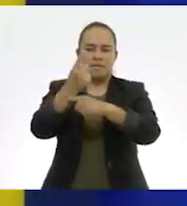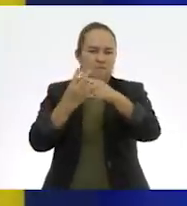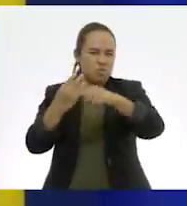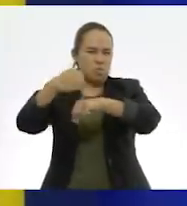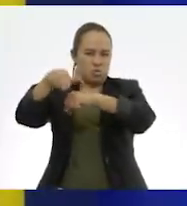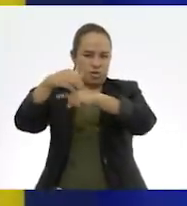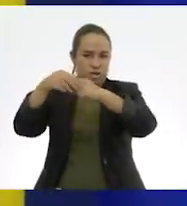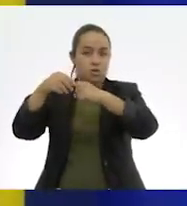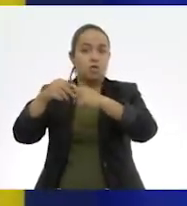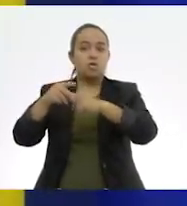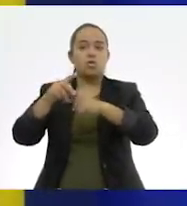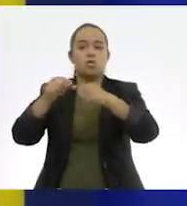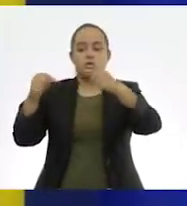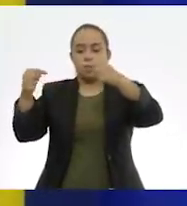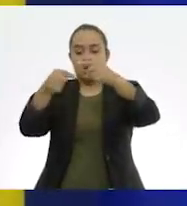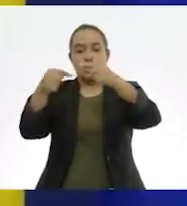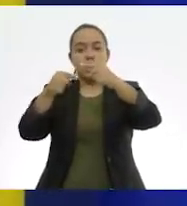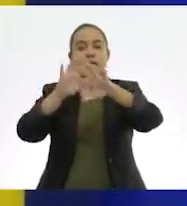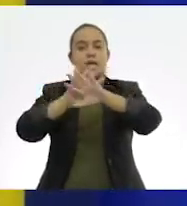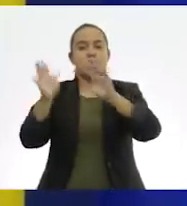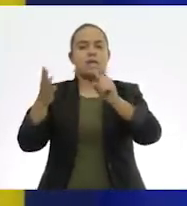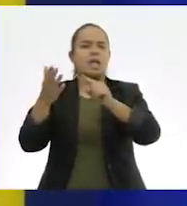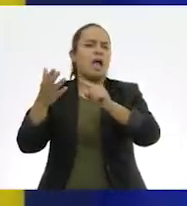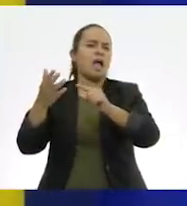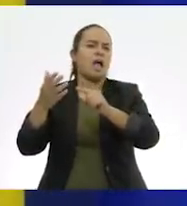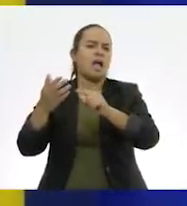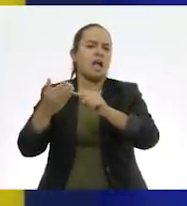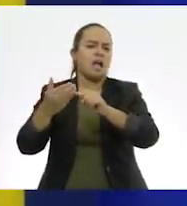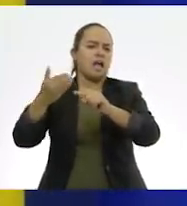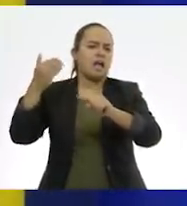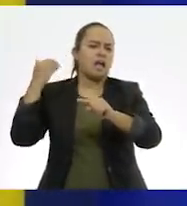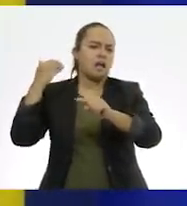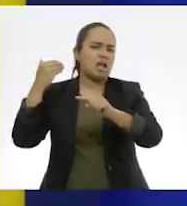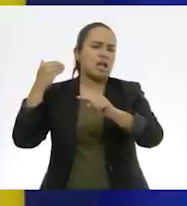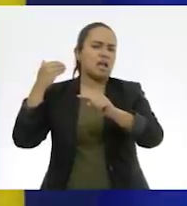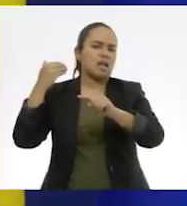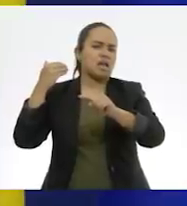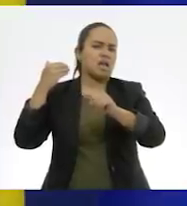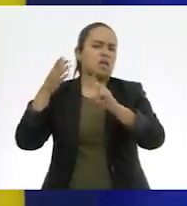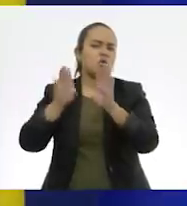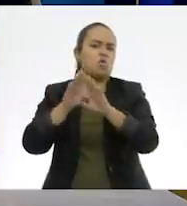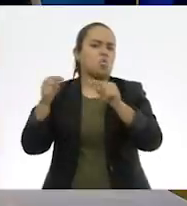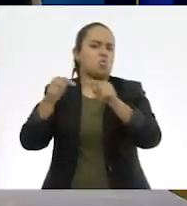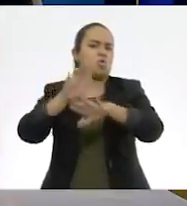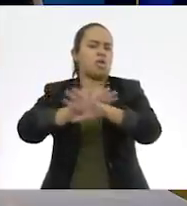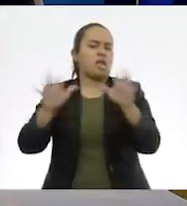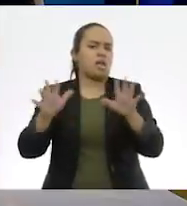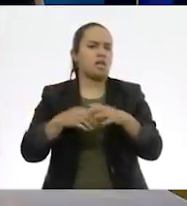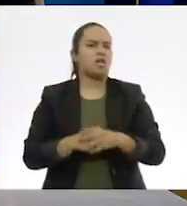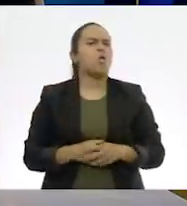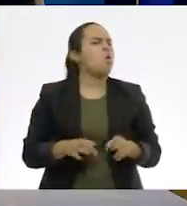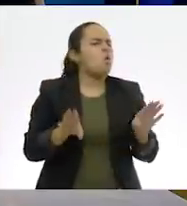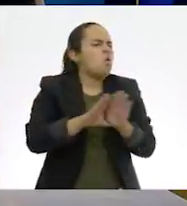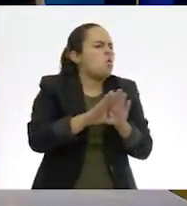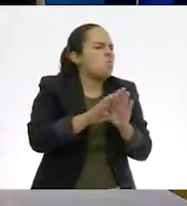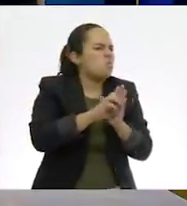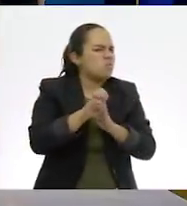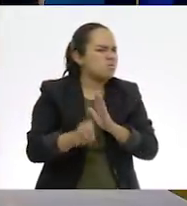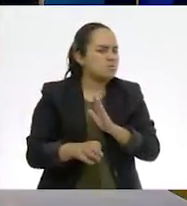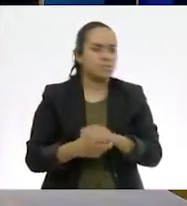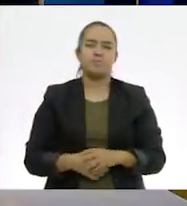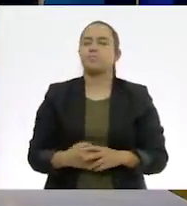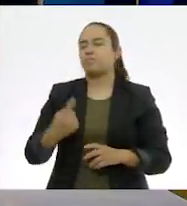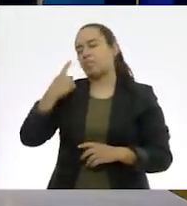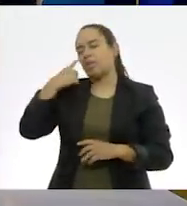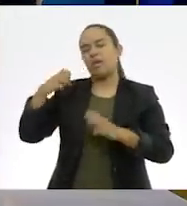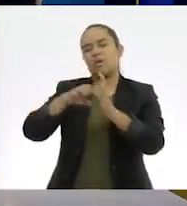denominador que esté ya dado en alguna consigna? A ver, ¿cómo sería tu ejemplo? Por